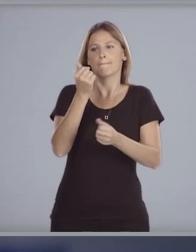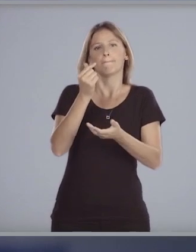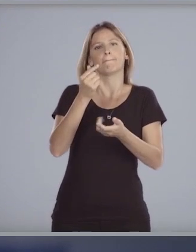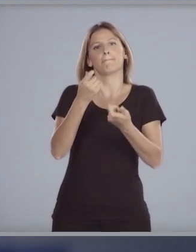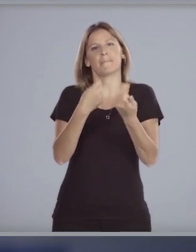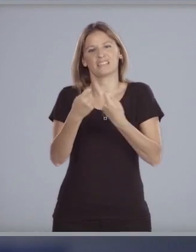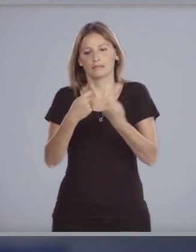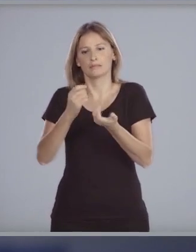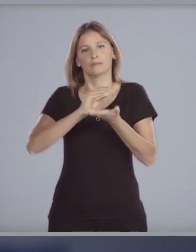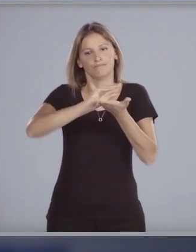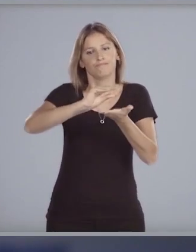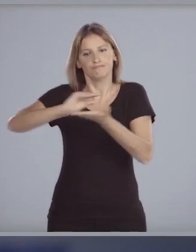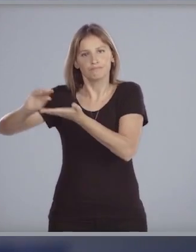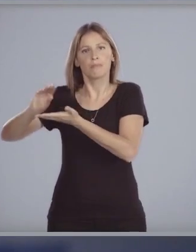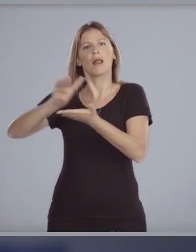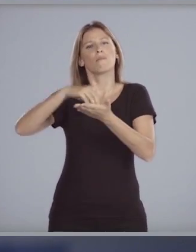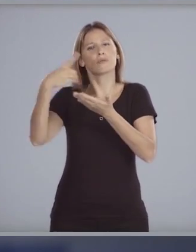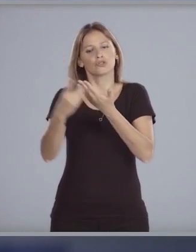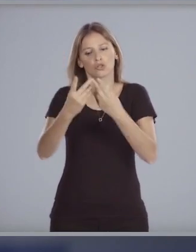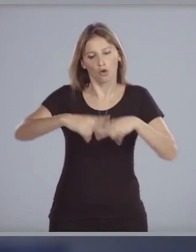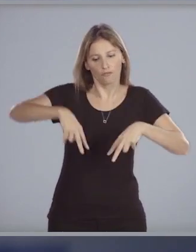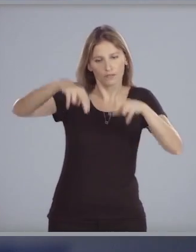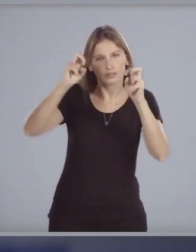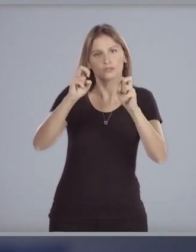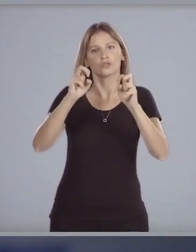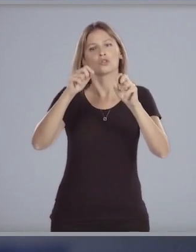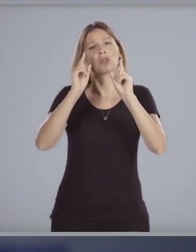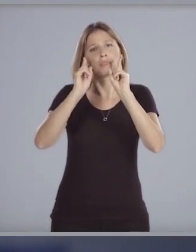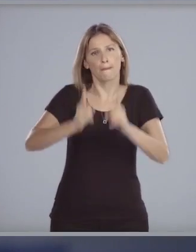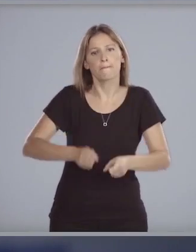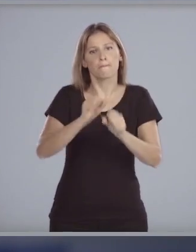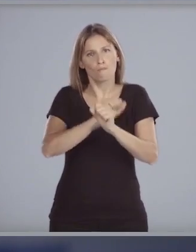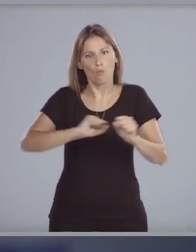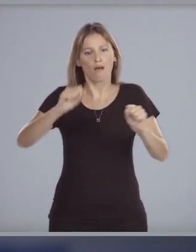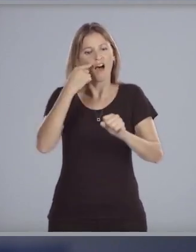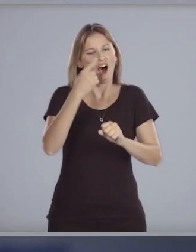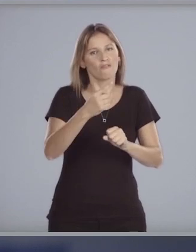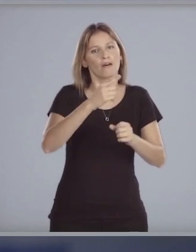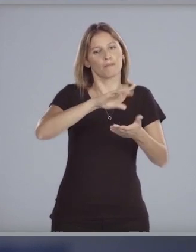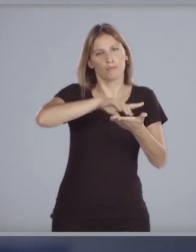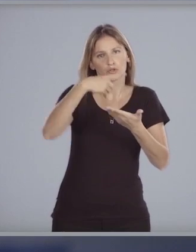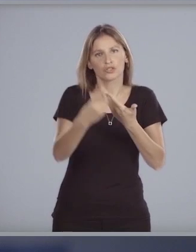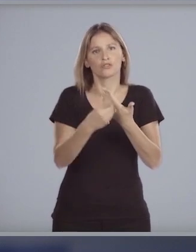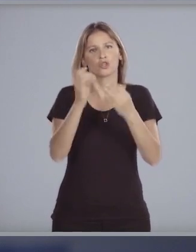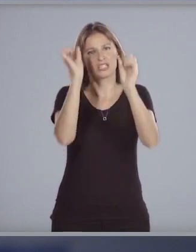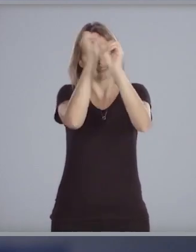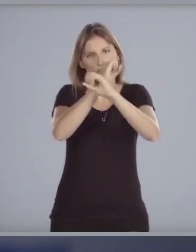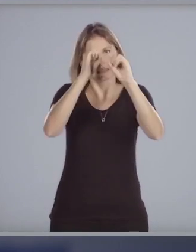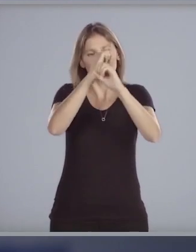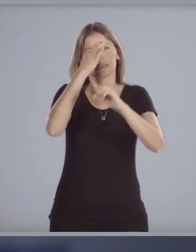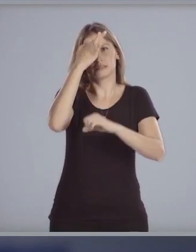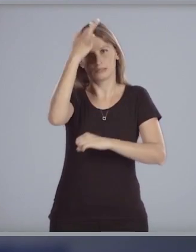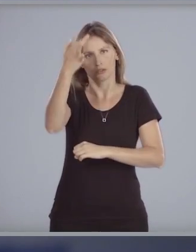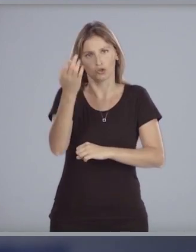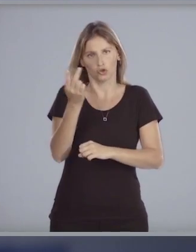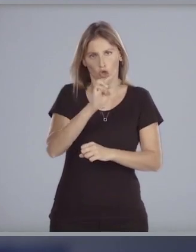la financiación de proyectos de investigación y además de aplicación de ciencia y tecnología